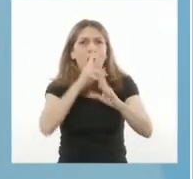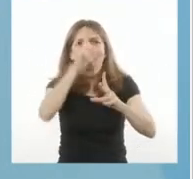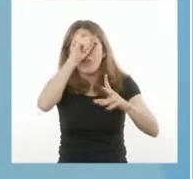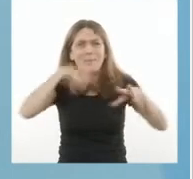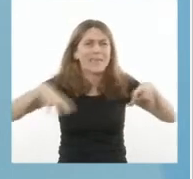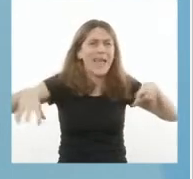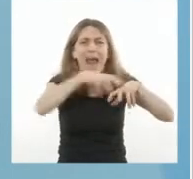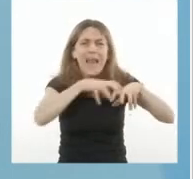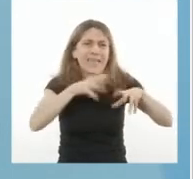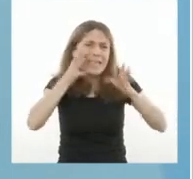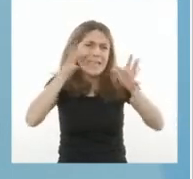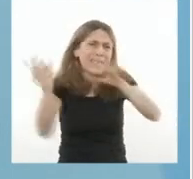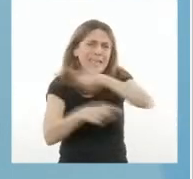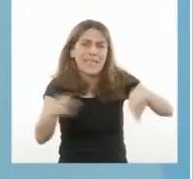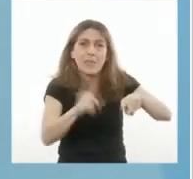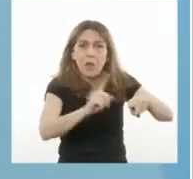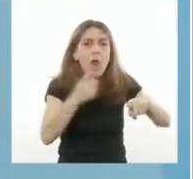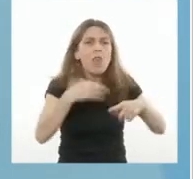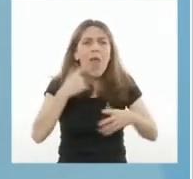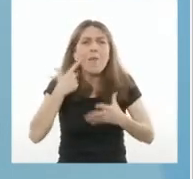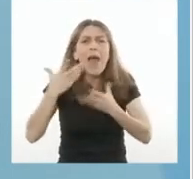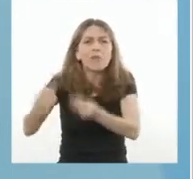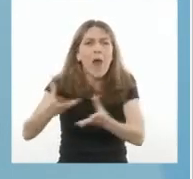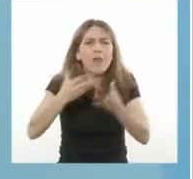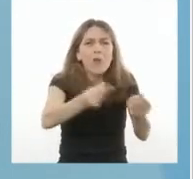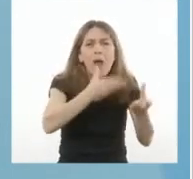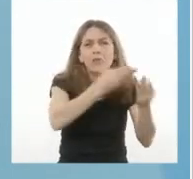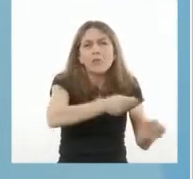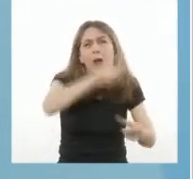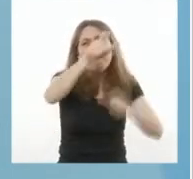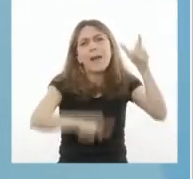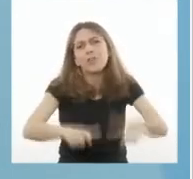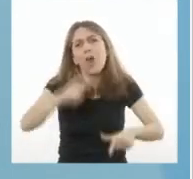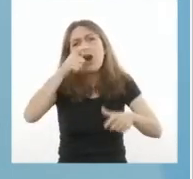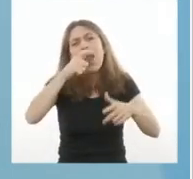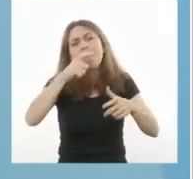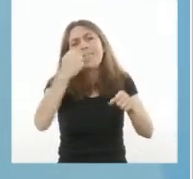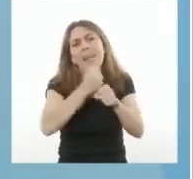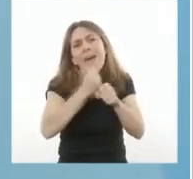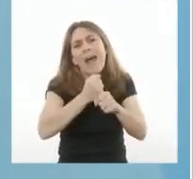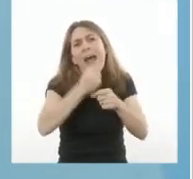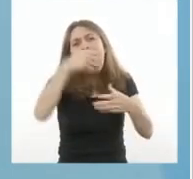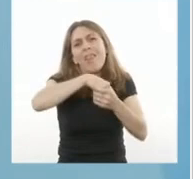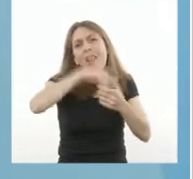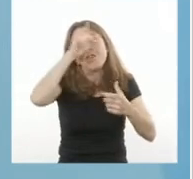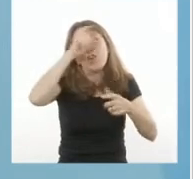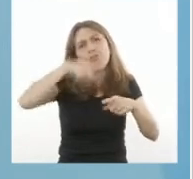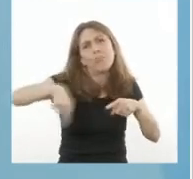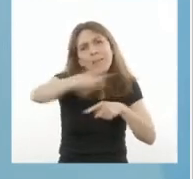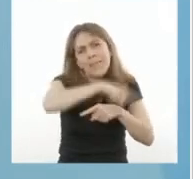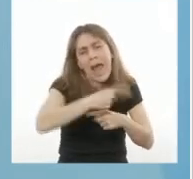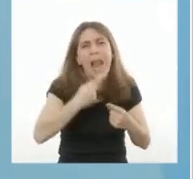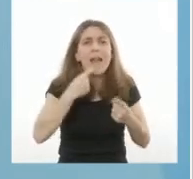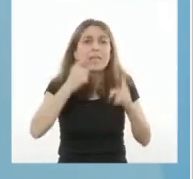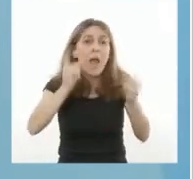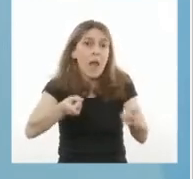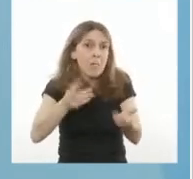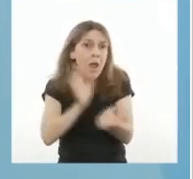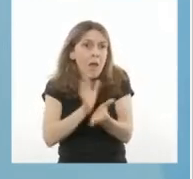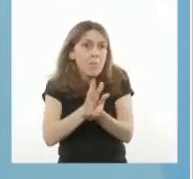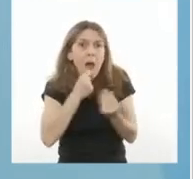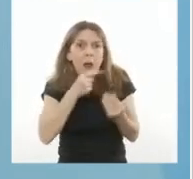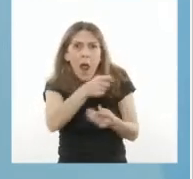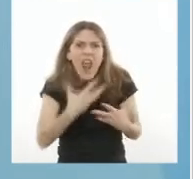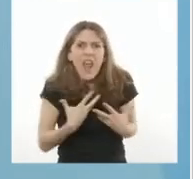solidarios con cada uno de los trabajadores y trabajadoras de la salud para aliviarlos frente al